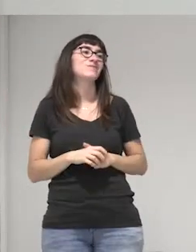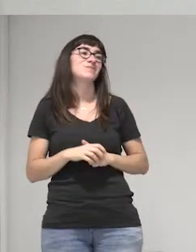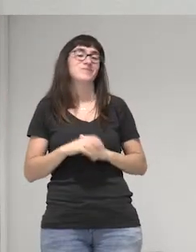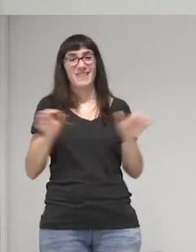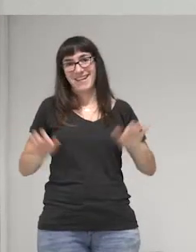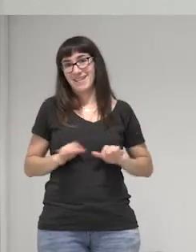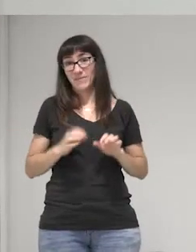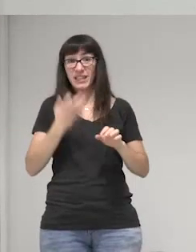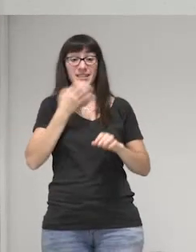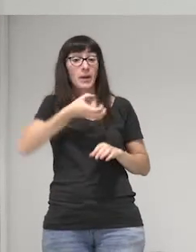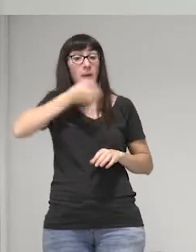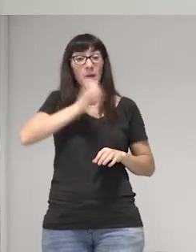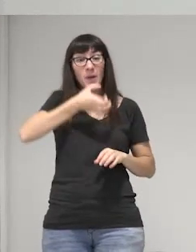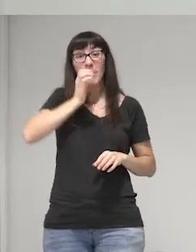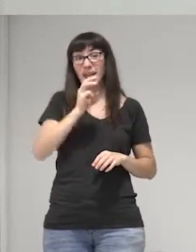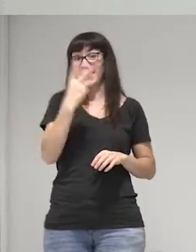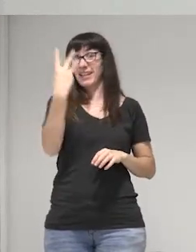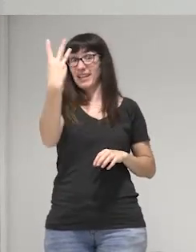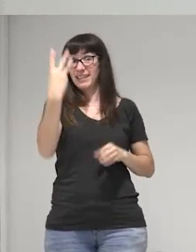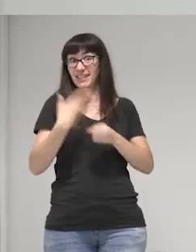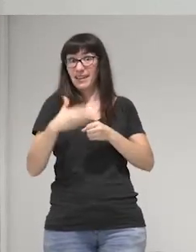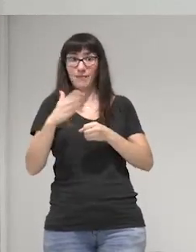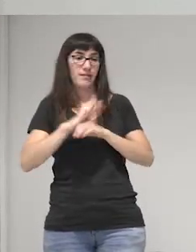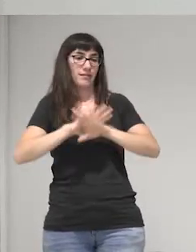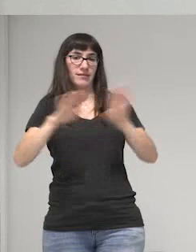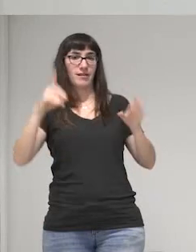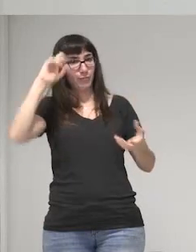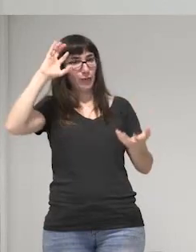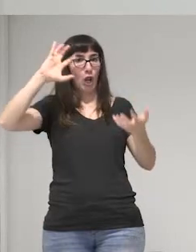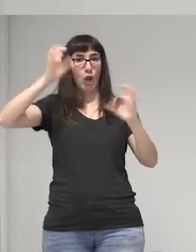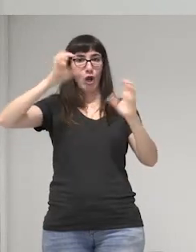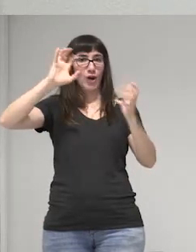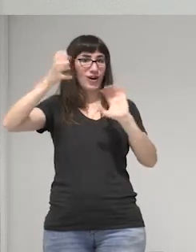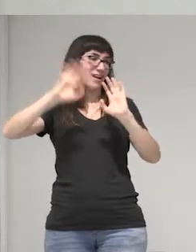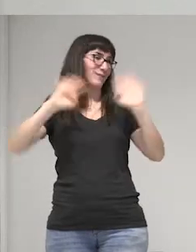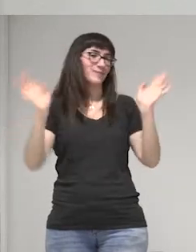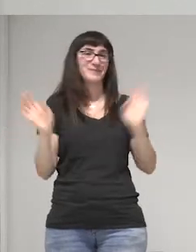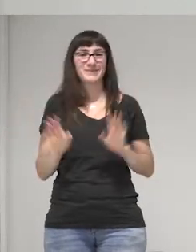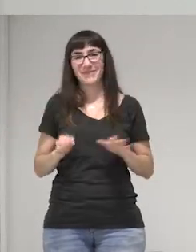con tres me da la locura de protestar siempre así